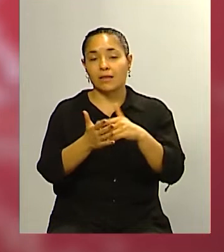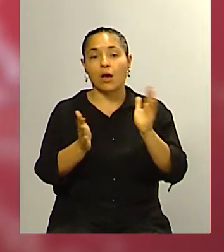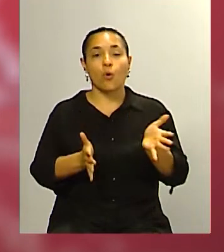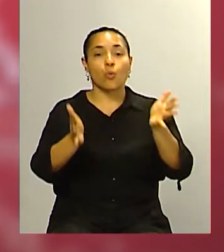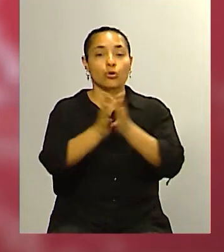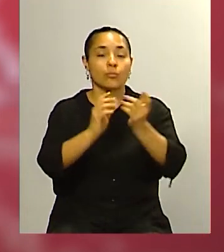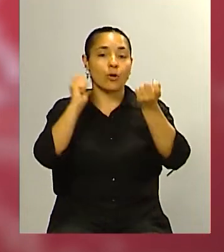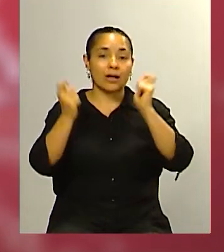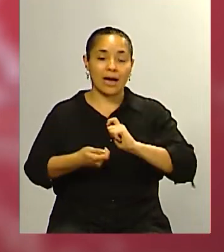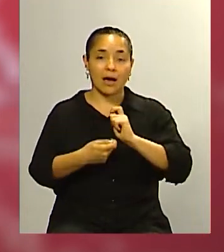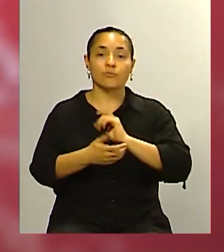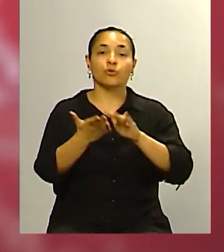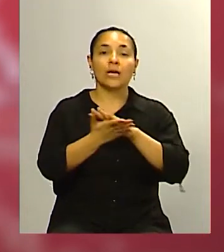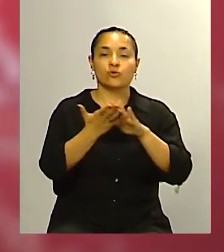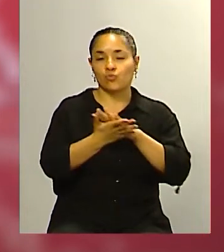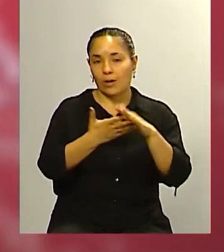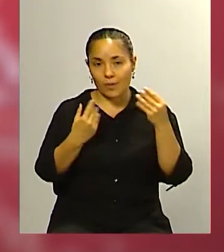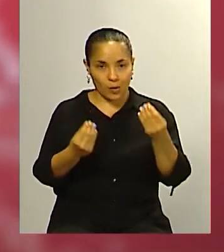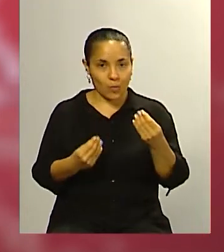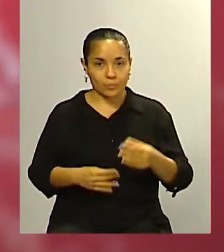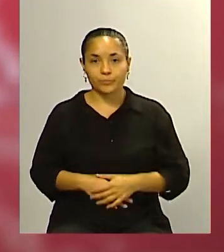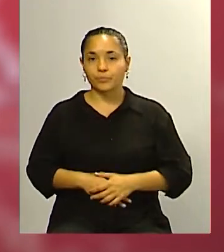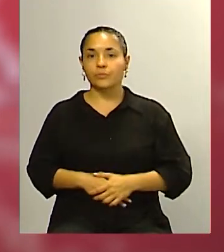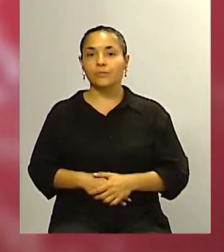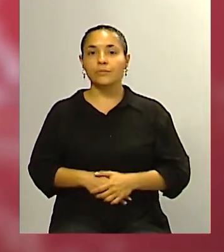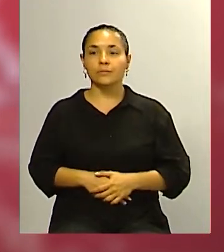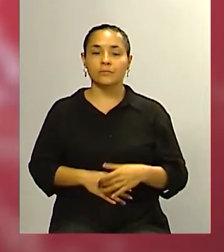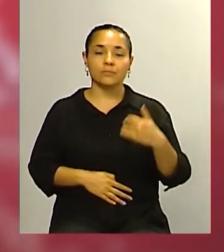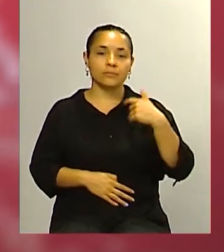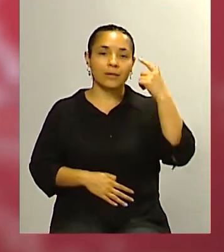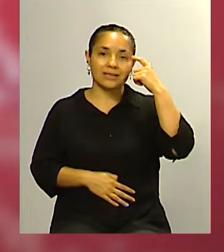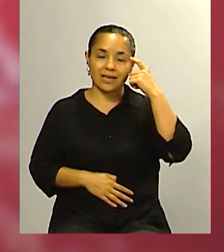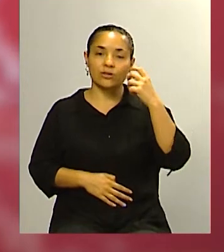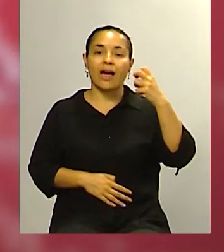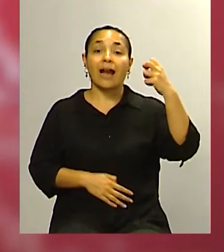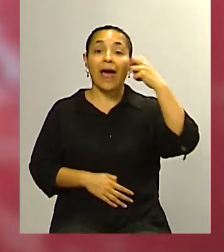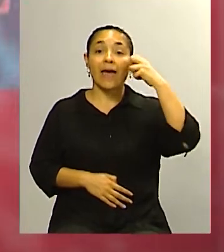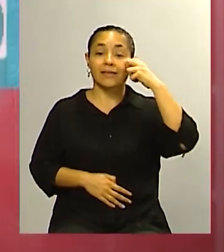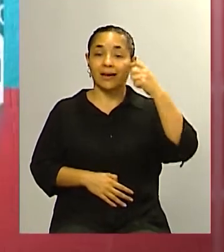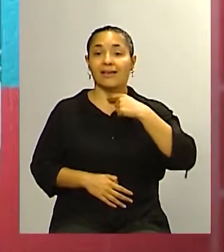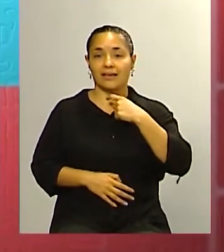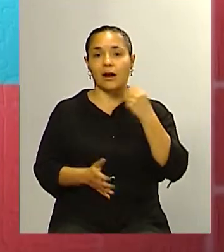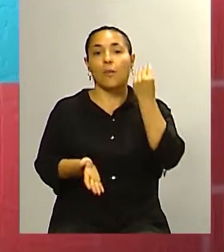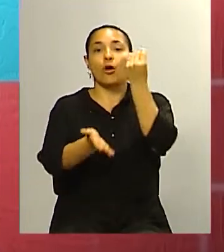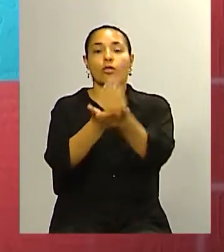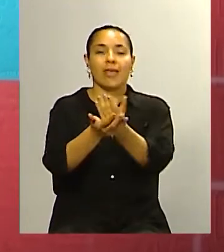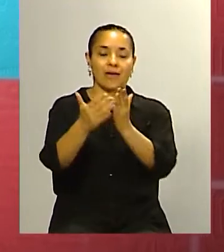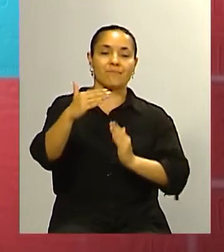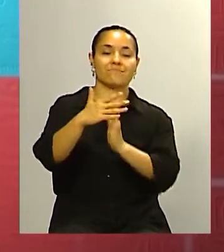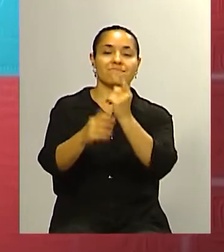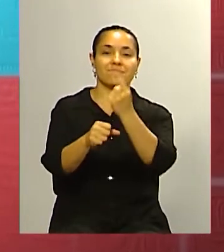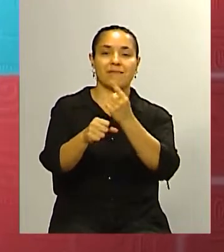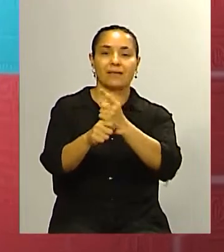resuelve estas candidaturas Sí pensando también en que el radicalismo está queriendo tener su protagonismo y que también tiene